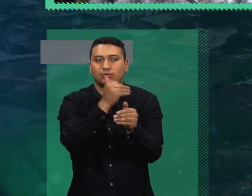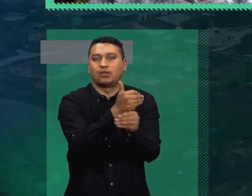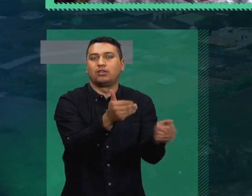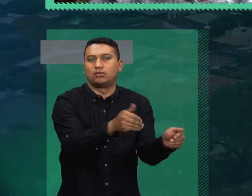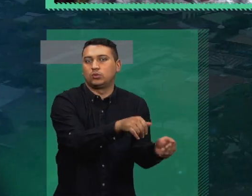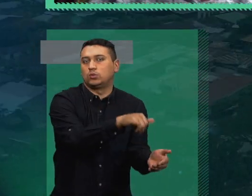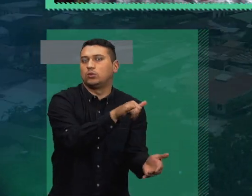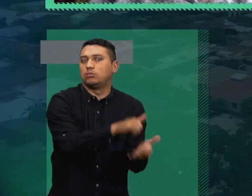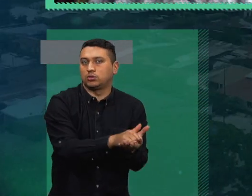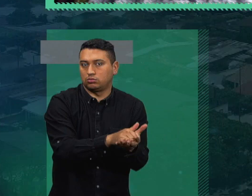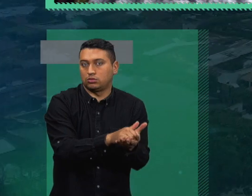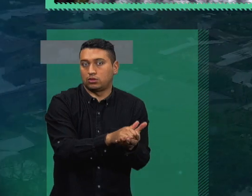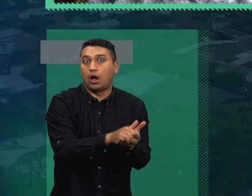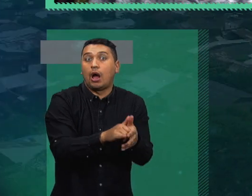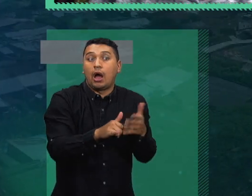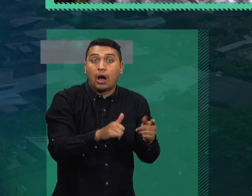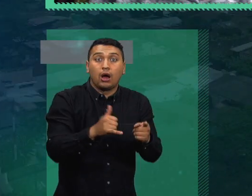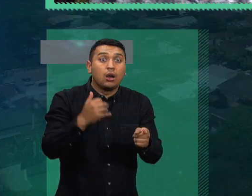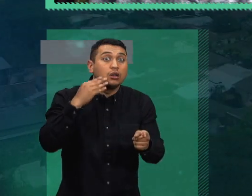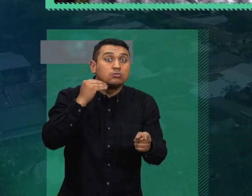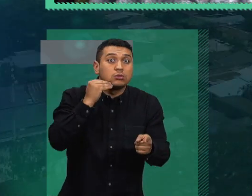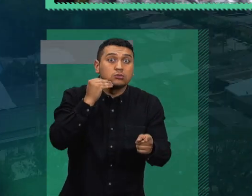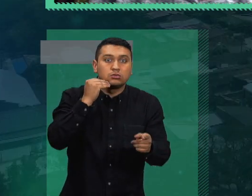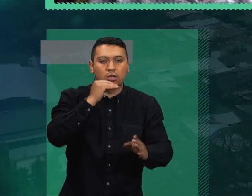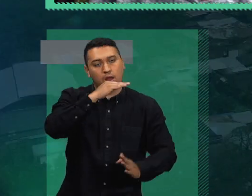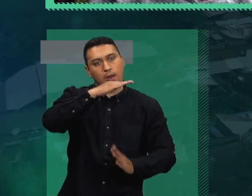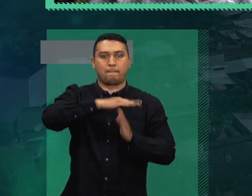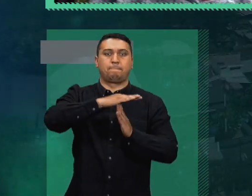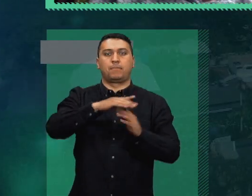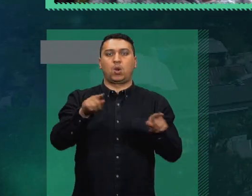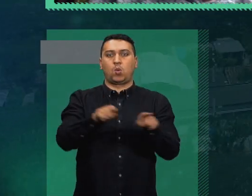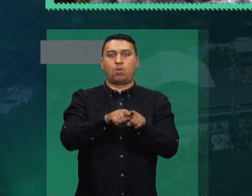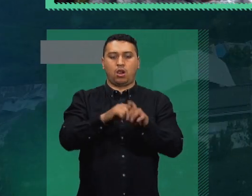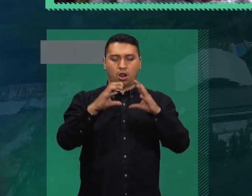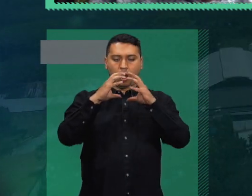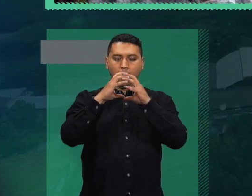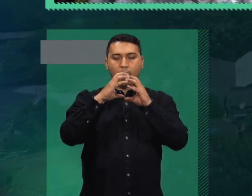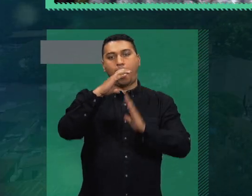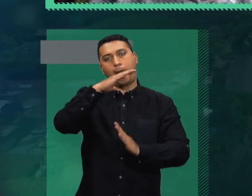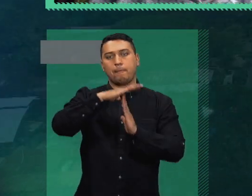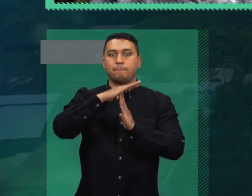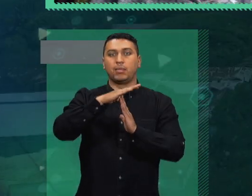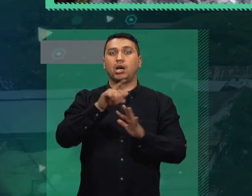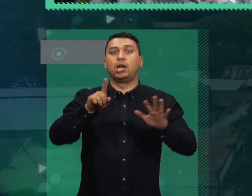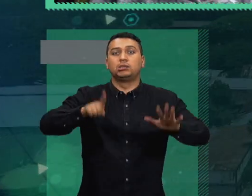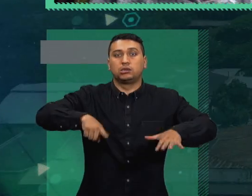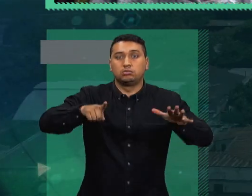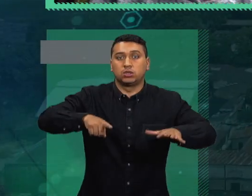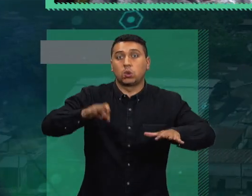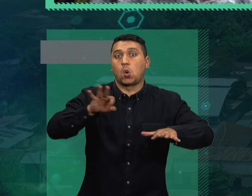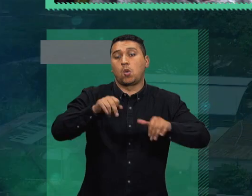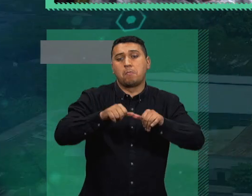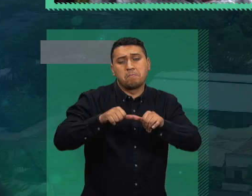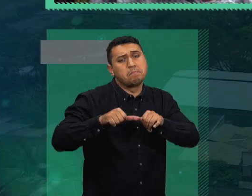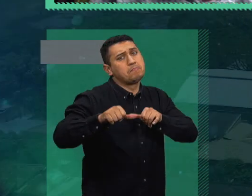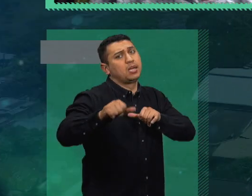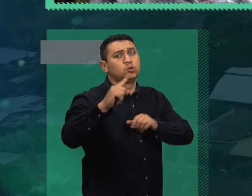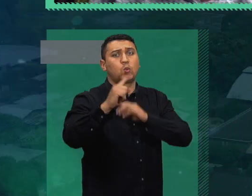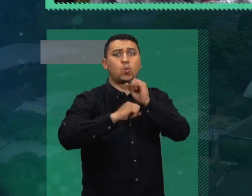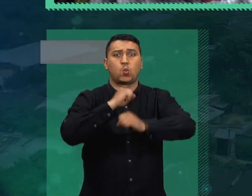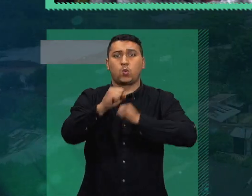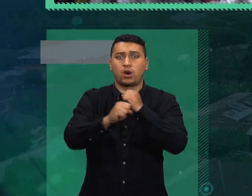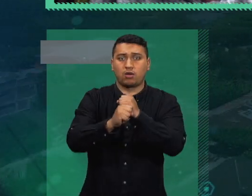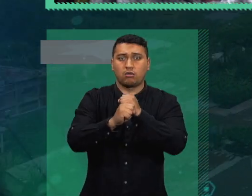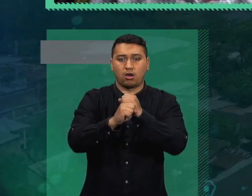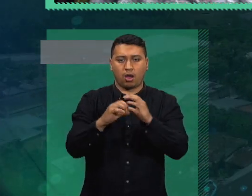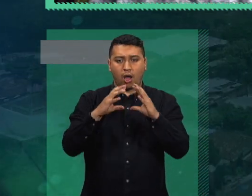pausa seis meses y vamos arriesgando a tenerlas en pausa un año y, por lo tanto, los niños se están privando